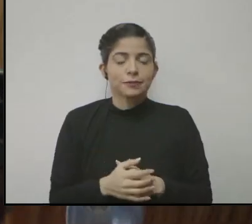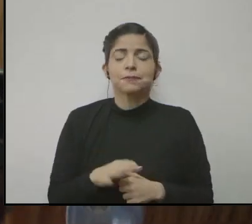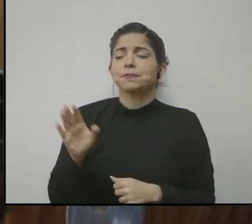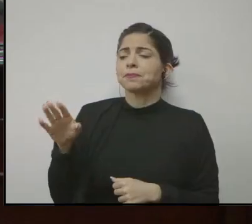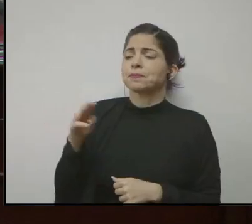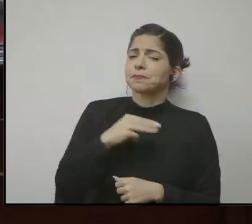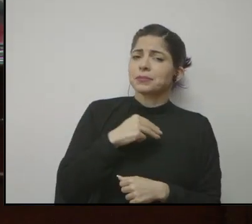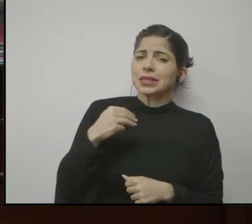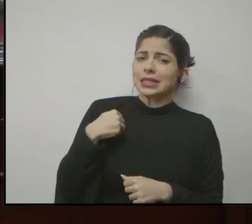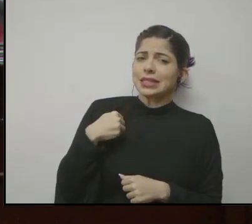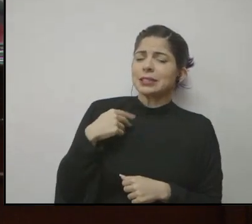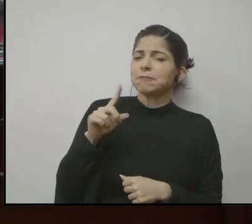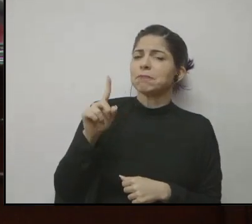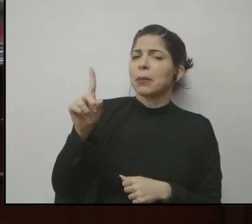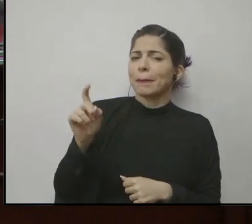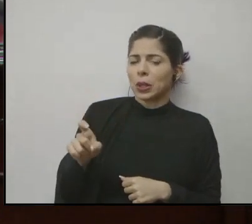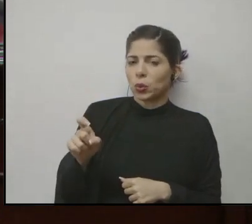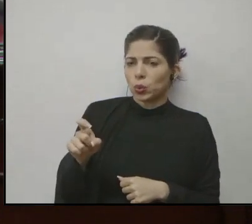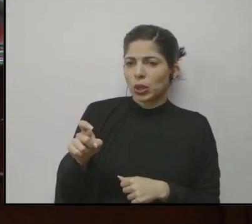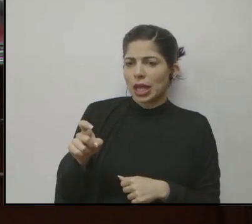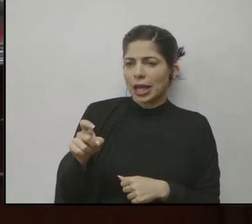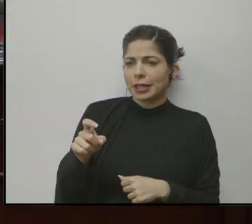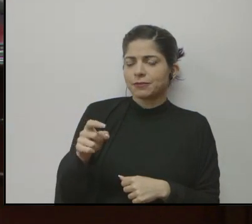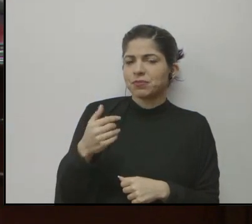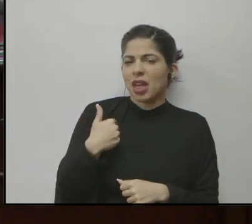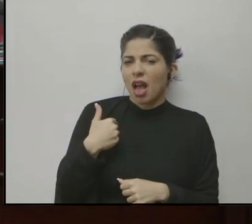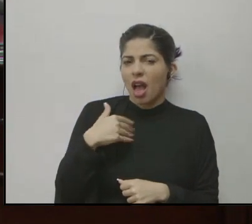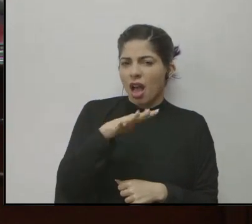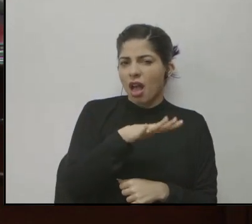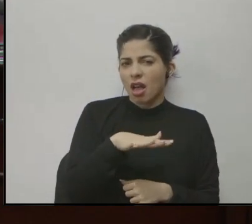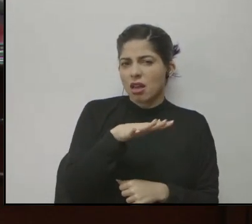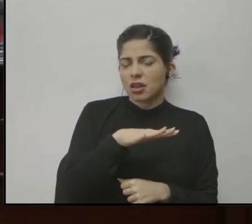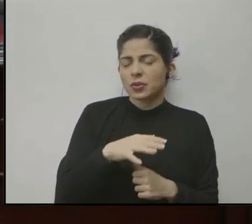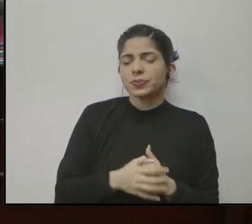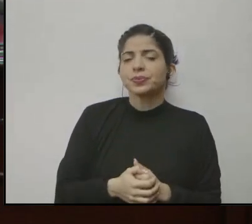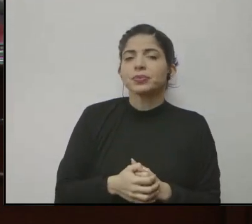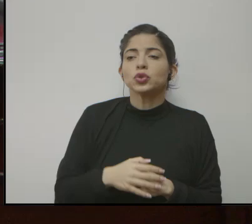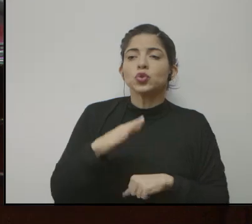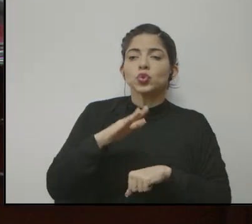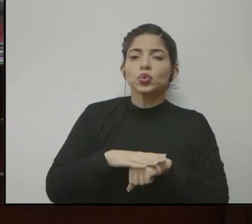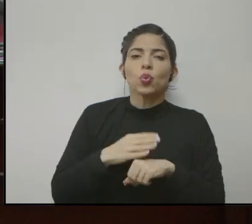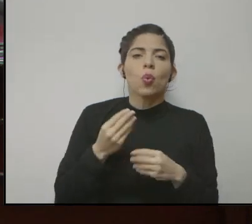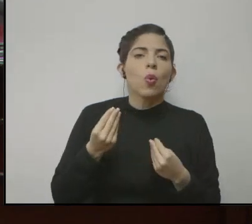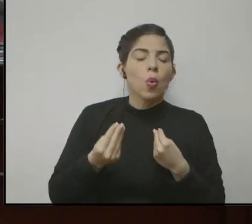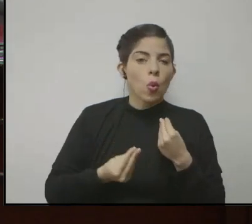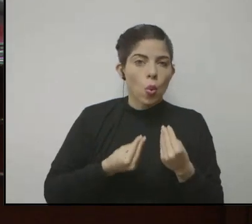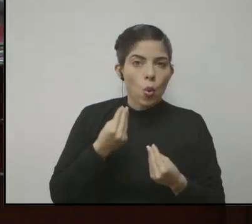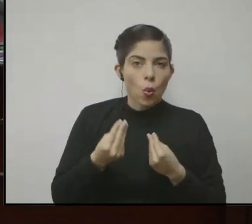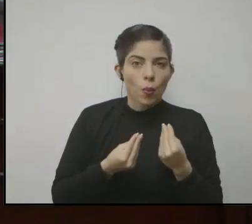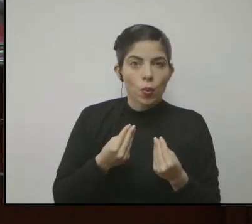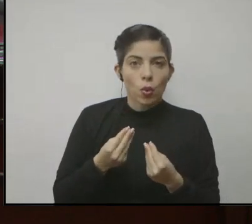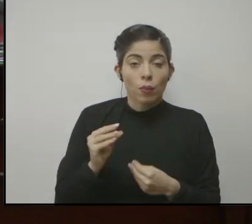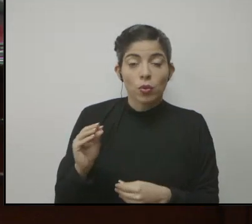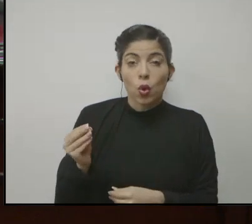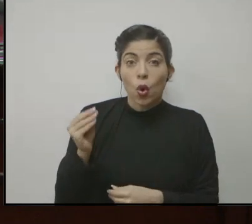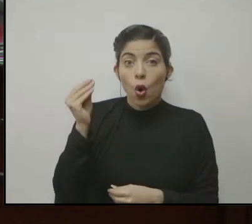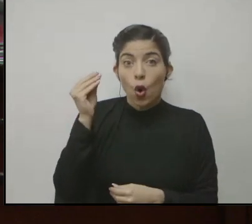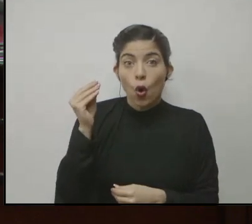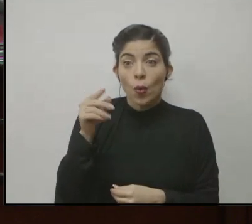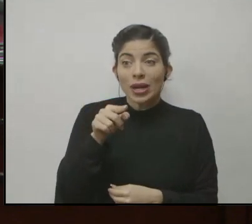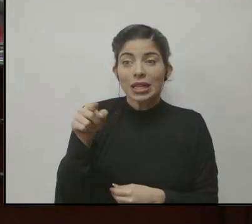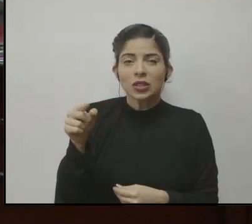Ministra, una consulta que se tiene es sobre cómo están teniendo los jóvenes